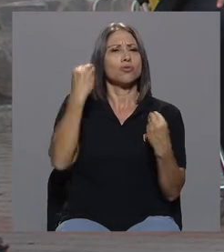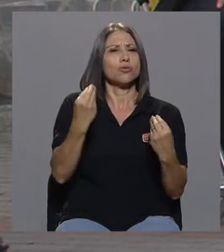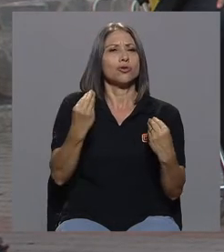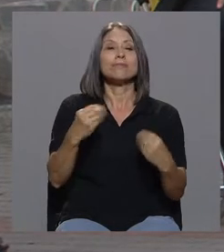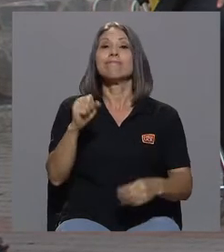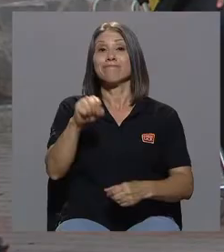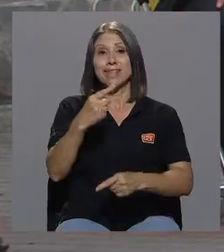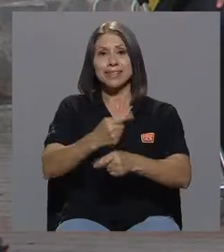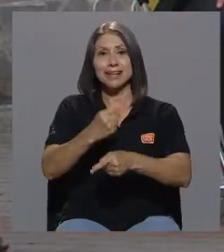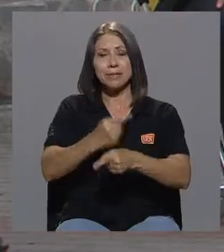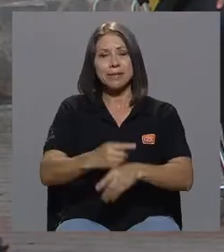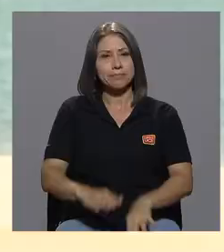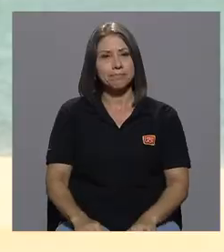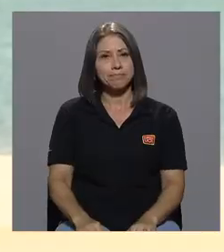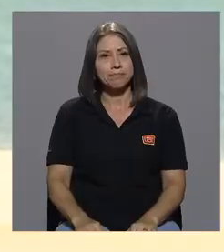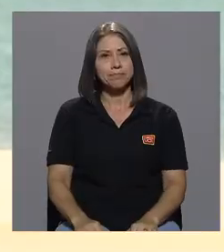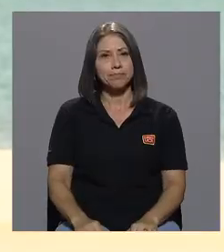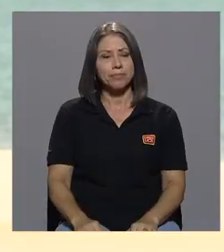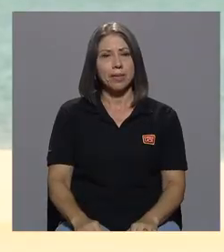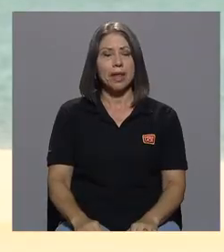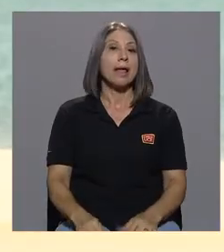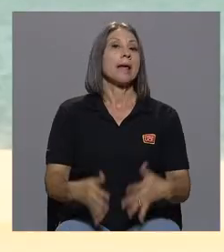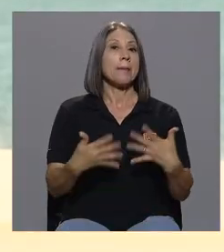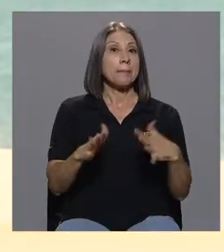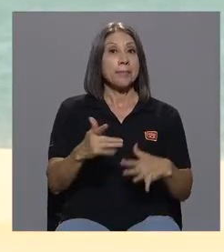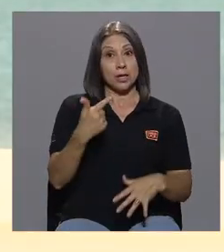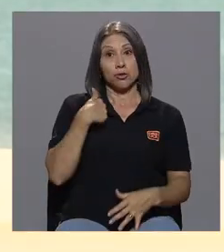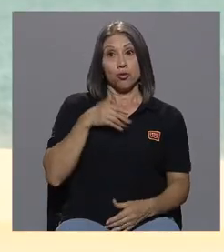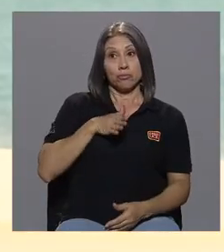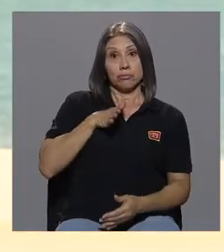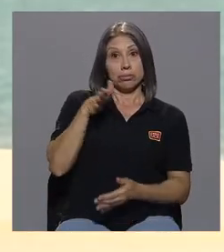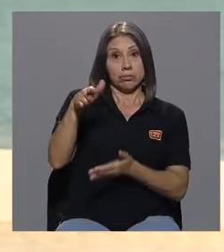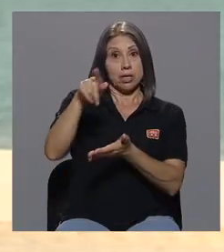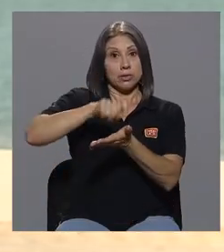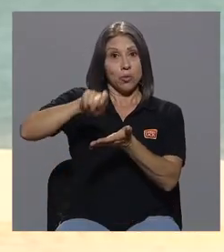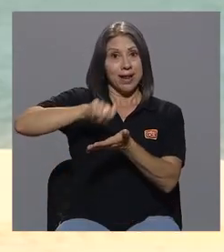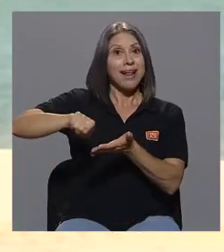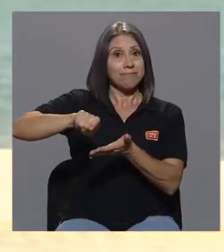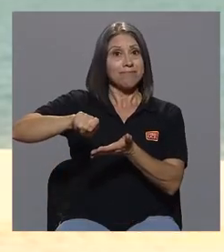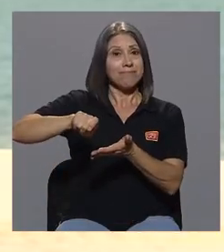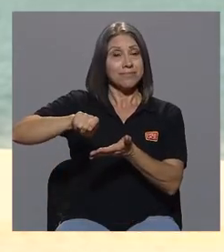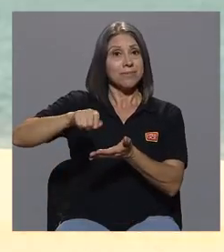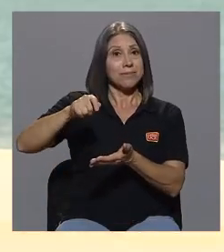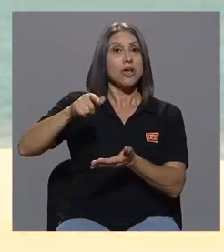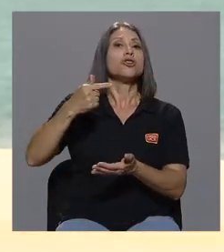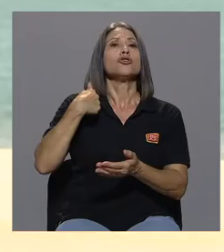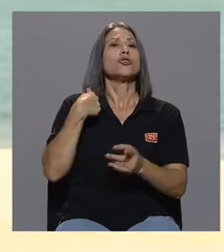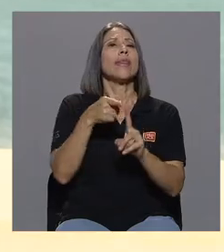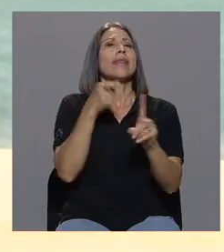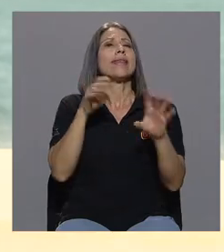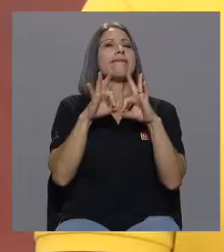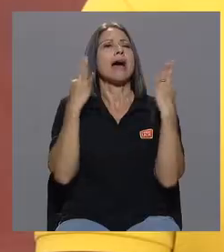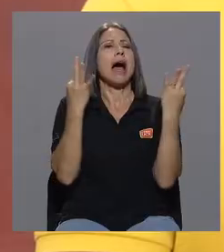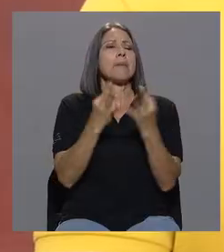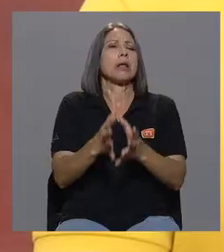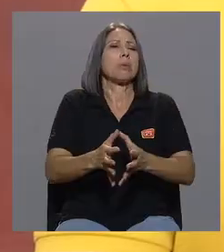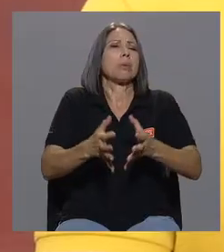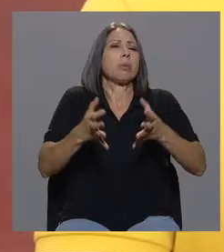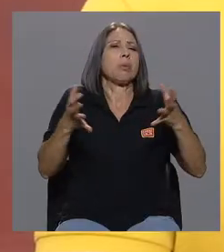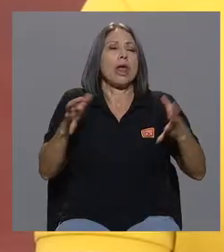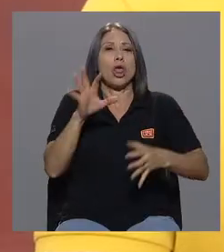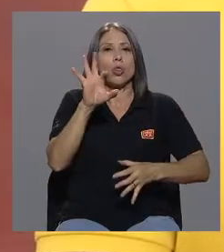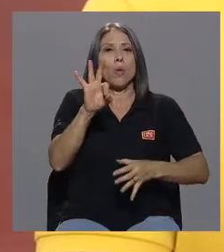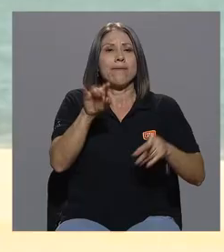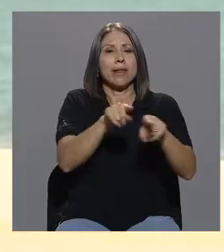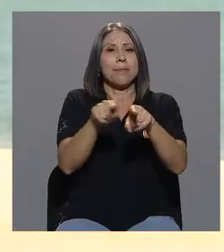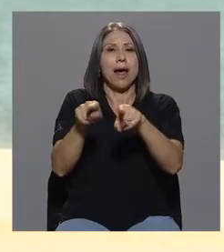que iba a la escuela. Iba a la escuela, yo vengo de una familia muy numerosa, somos nueve hermanos. Era buen